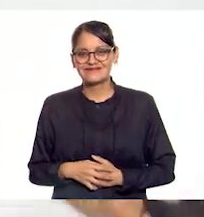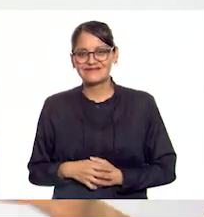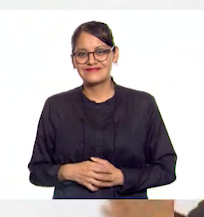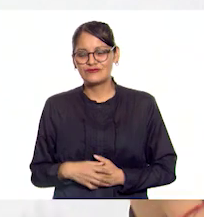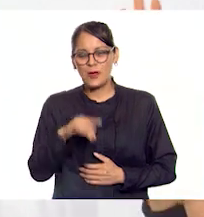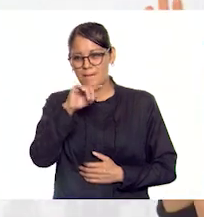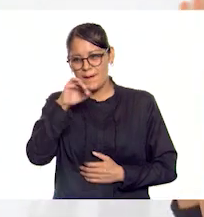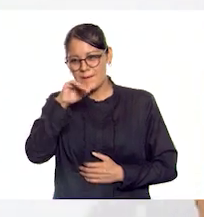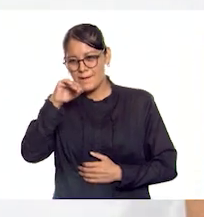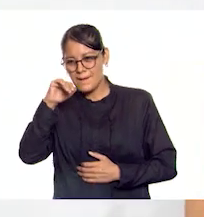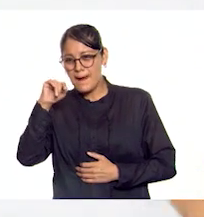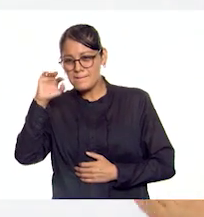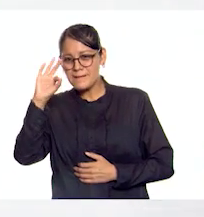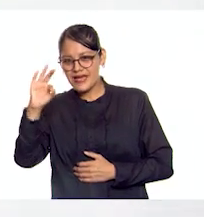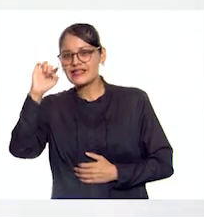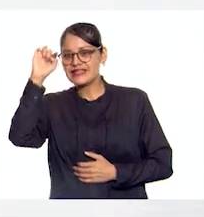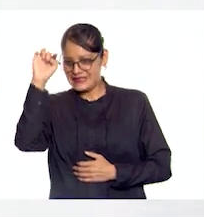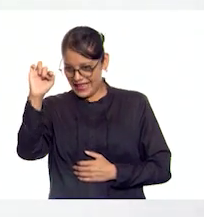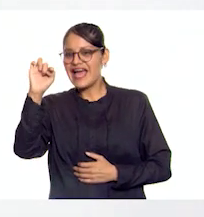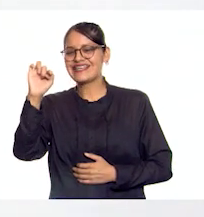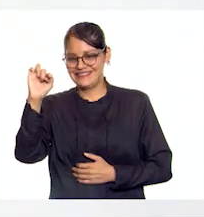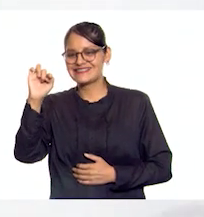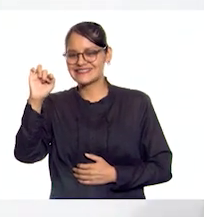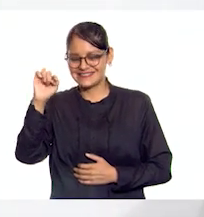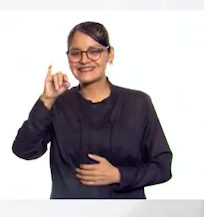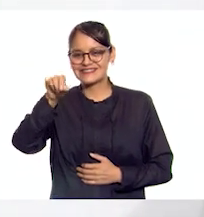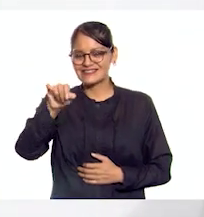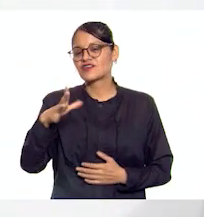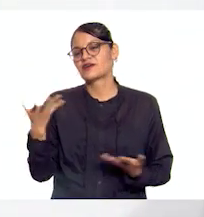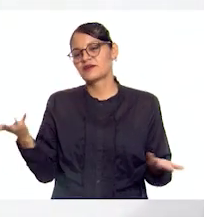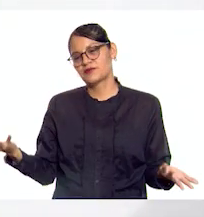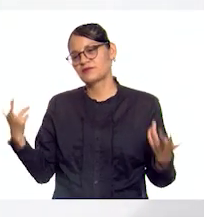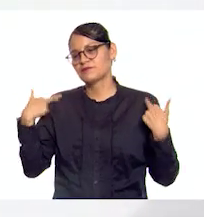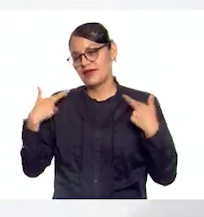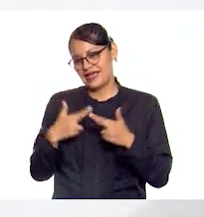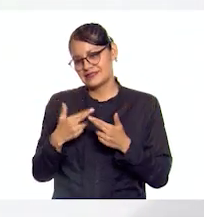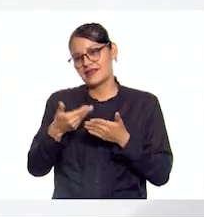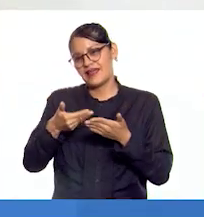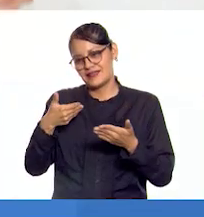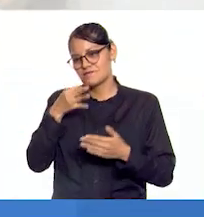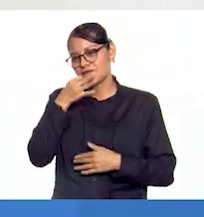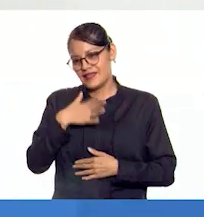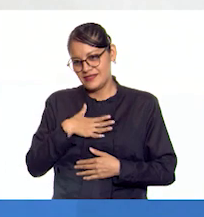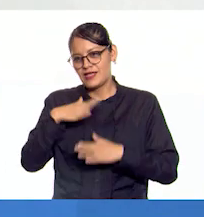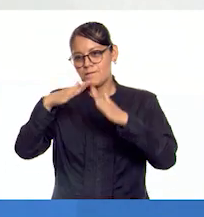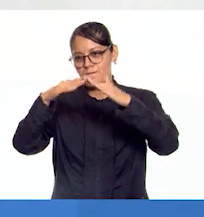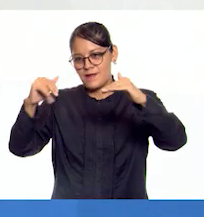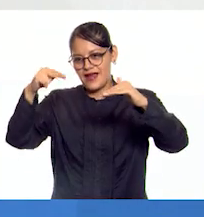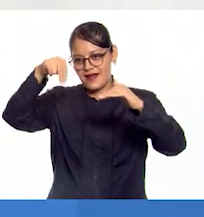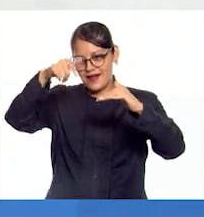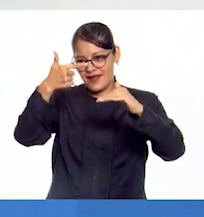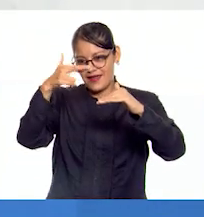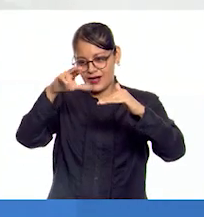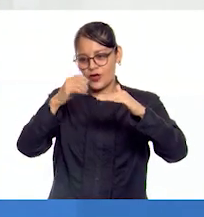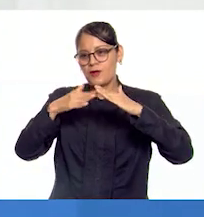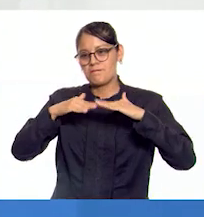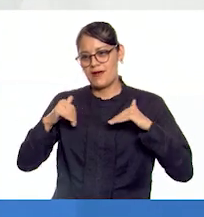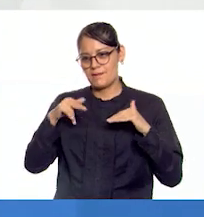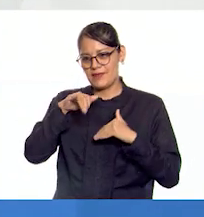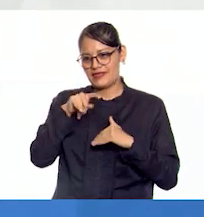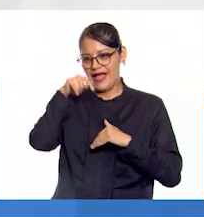Ay, muy bien, muy bien. aquí. Eso. Maestra, mejor me hubiera dicho que entre el Mar Negro y el Mar Mediterráneo.